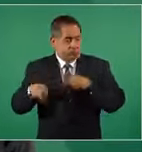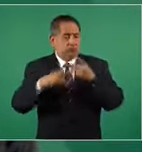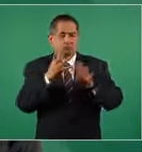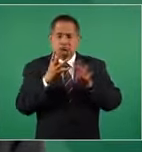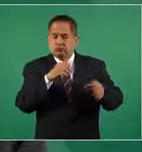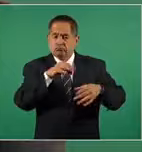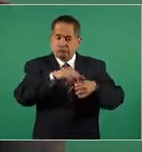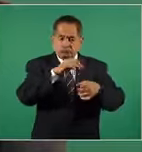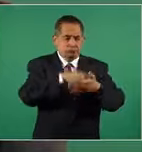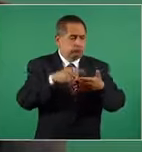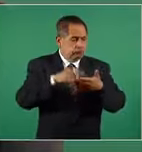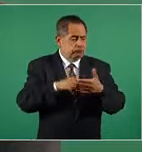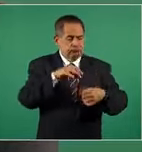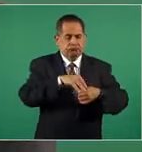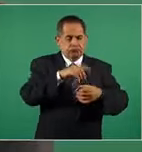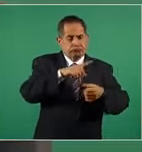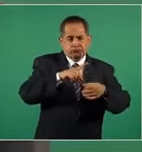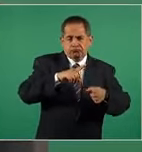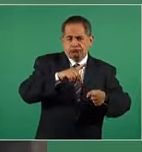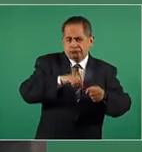adelante, adelante.